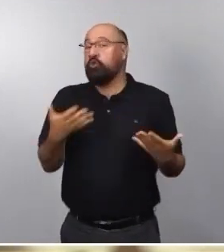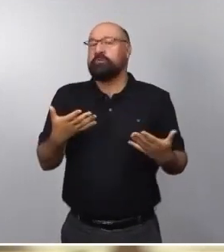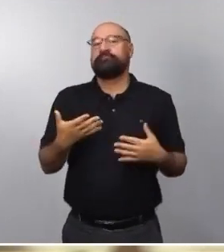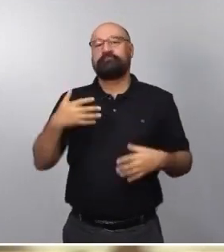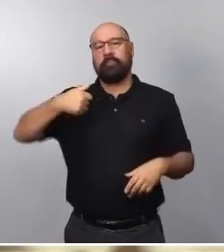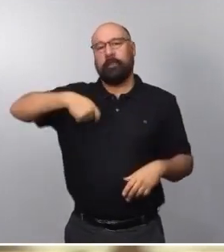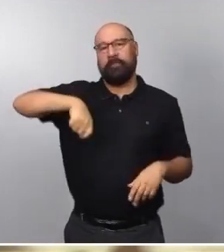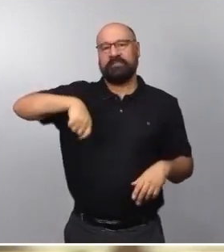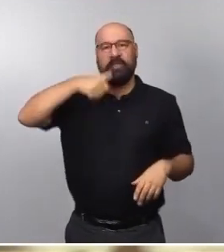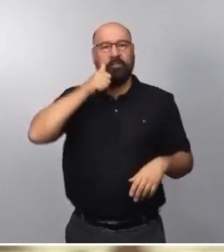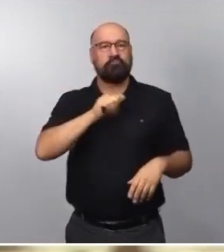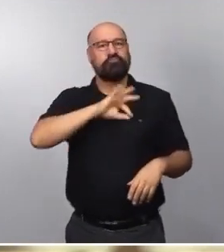sido, sin lugar a dudas, un aporte.